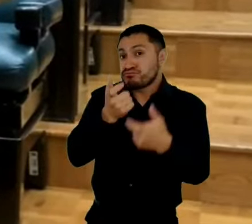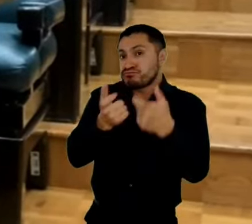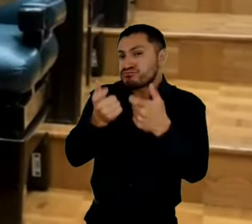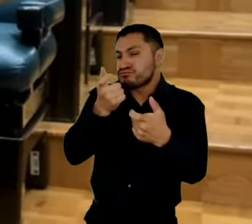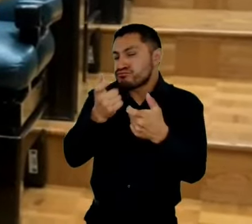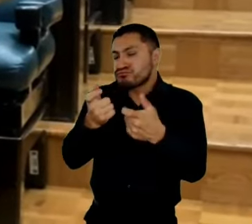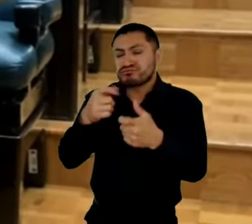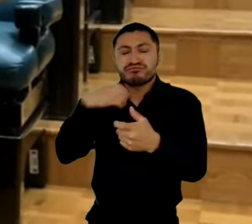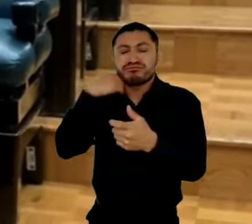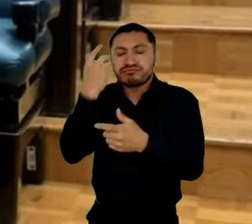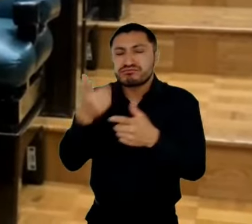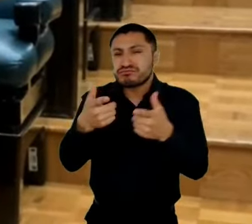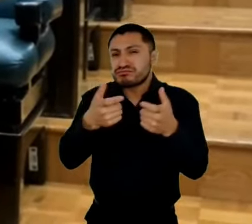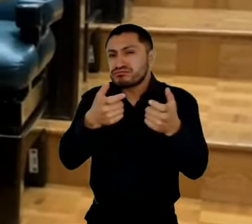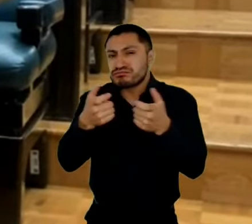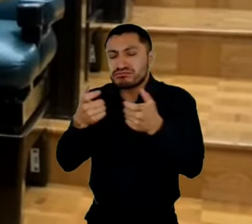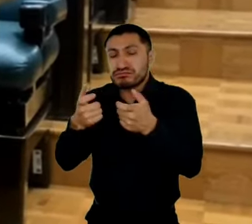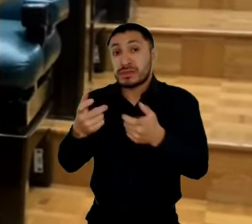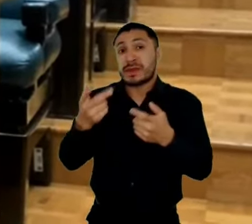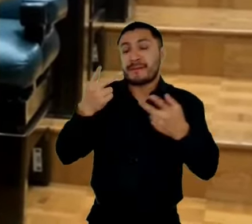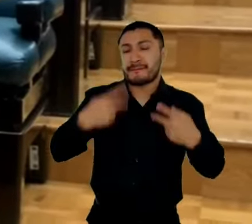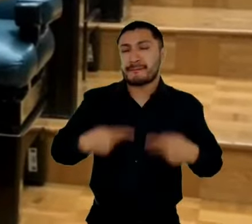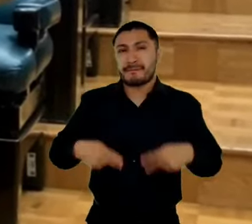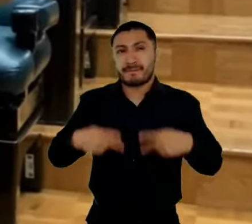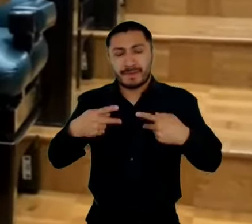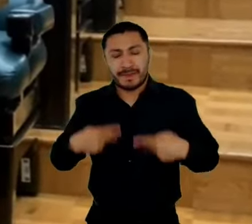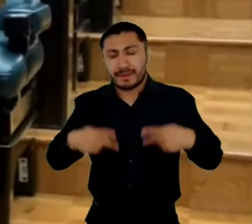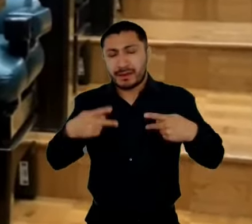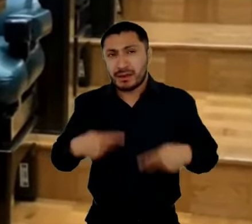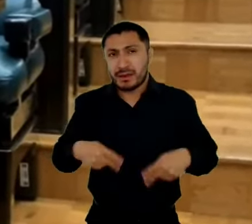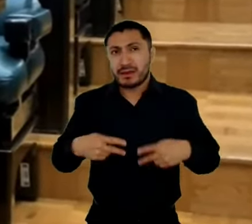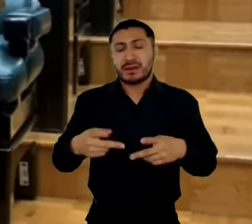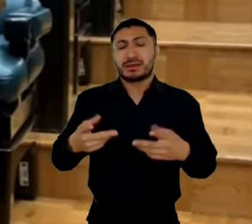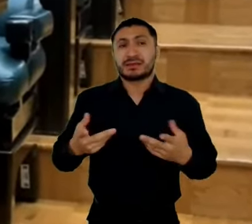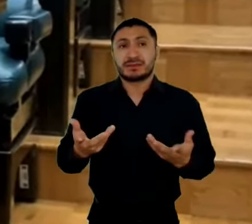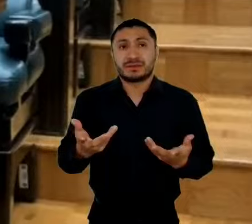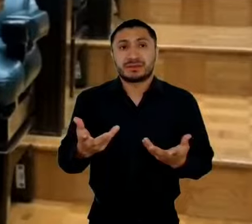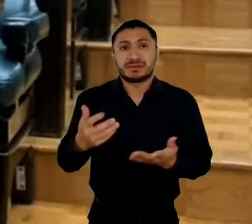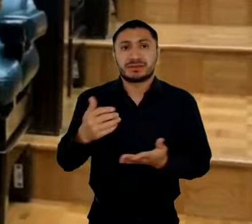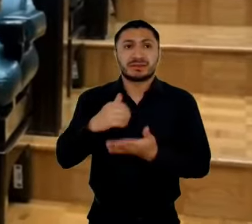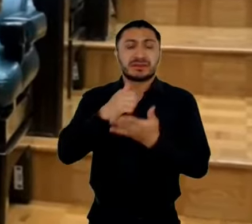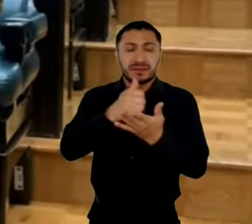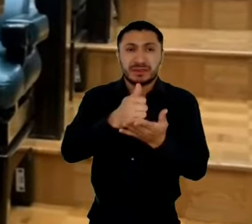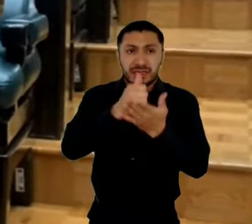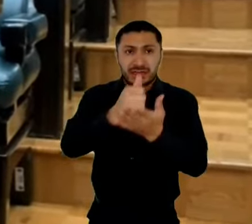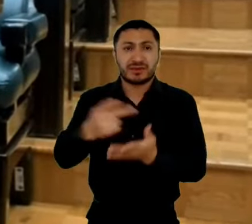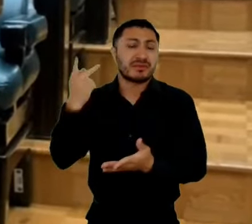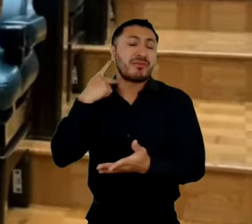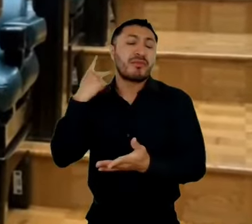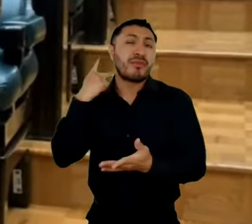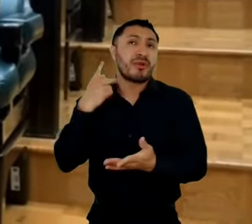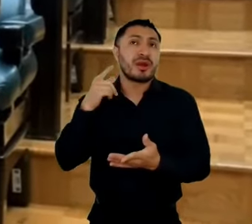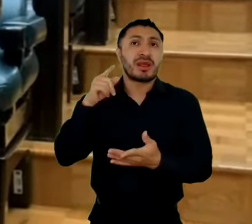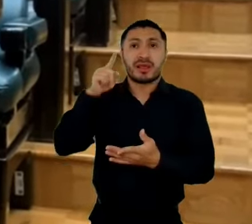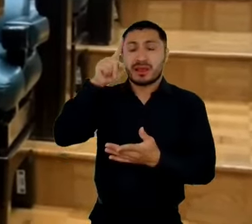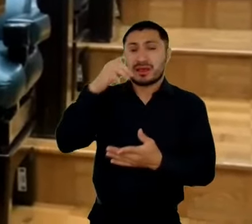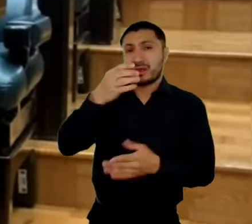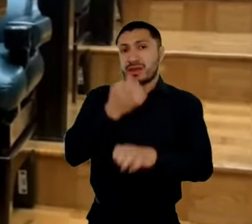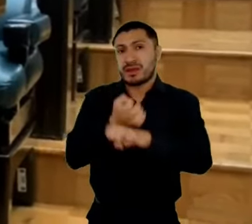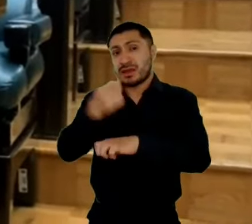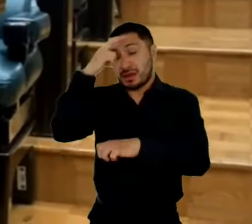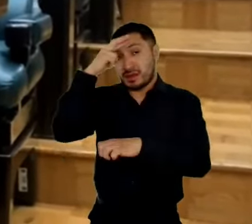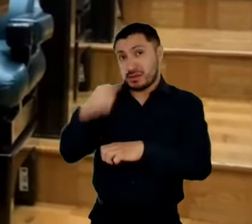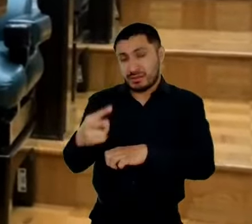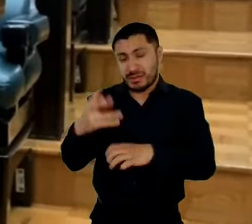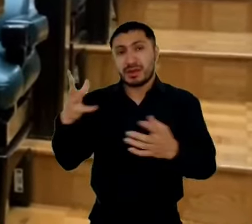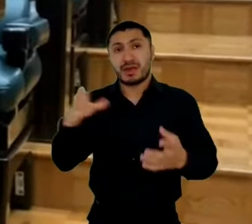personas que han influido política y económicamente en el Estado de México. Hay una empresa que ha